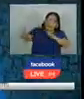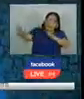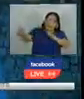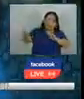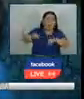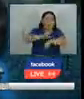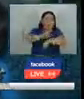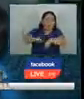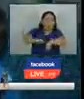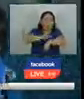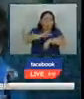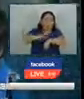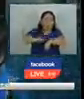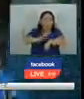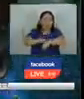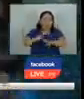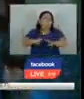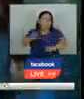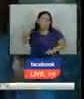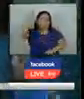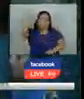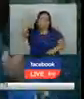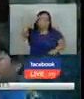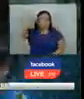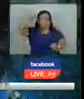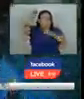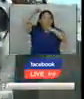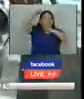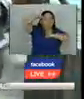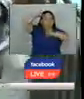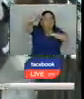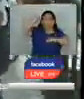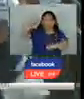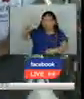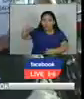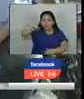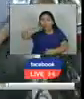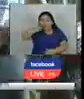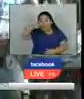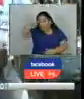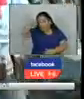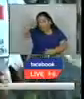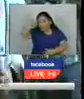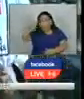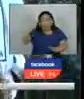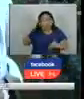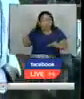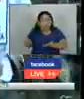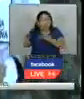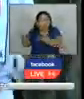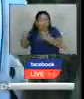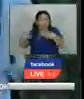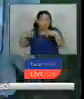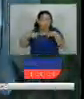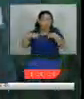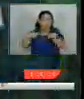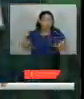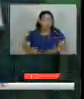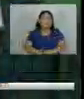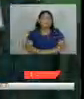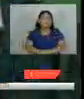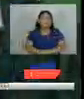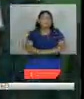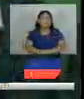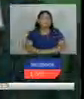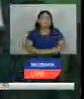tantas horas sin embargo está consciente que mientras ella no está en casa se encuentra salvando la vida de otros